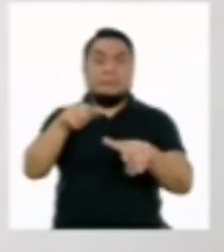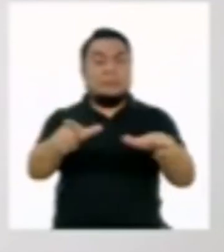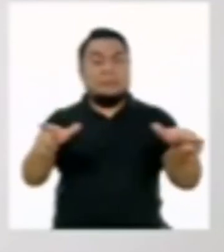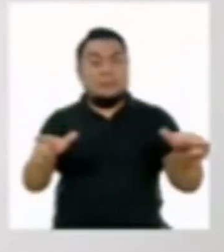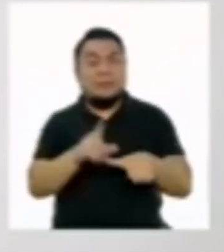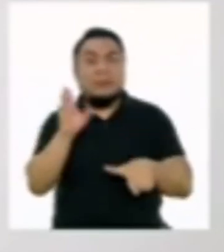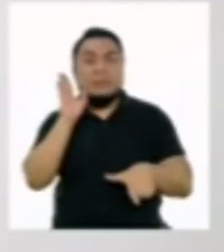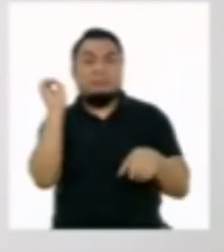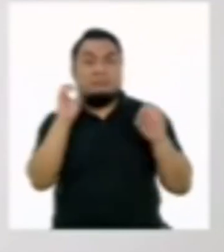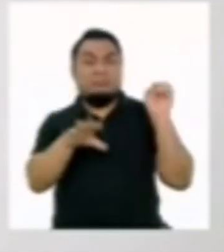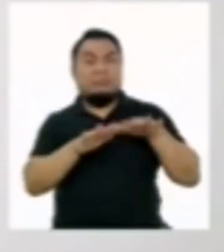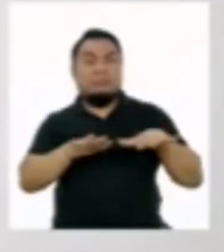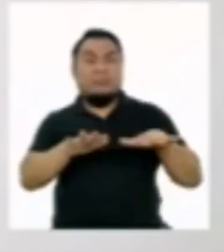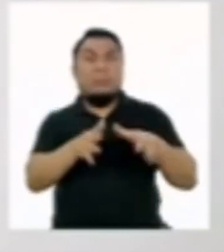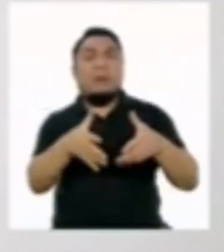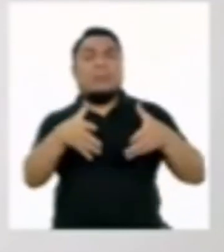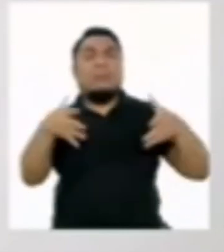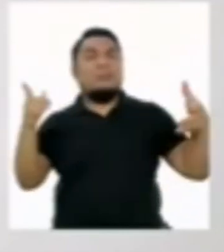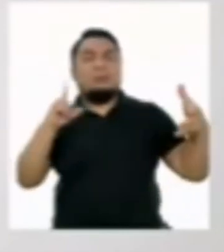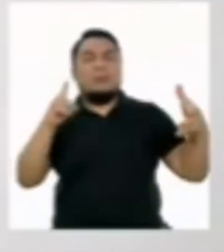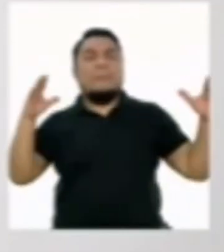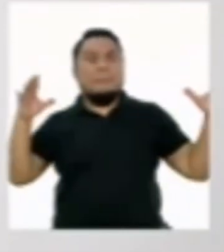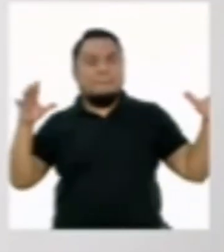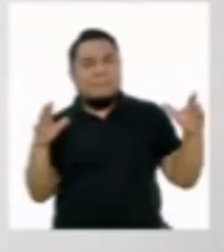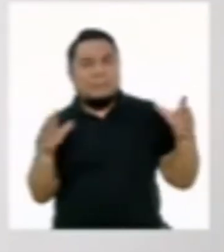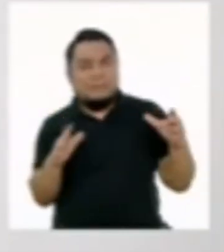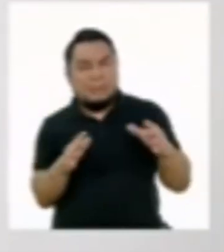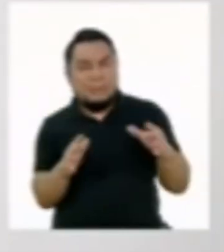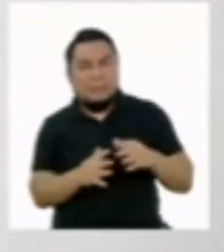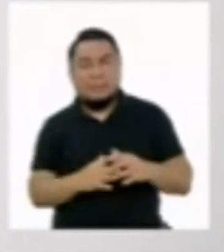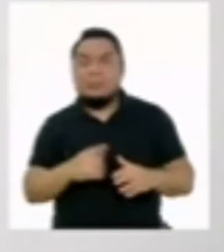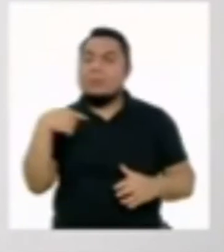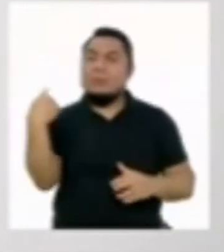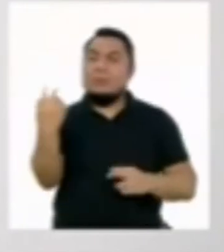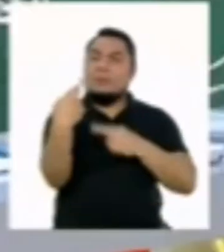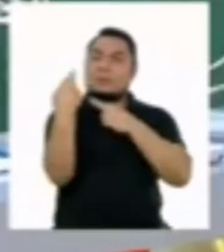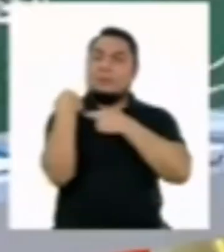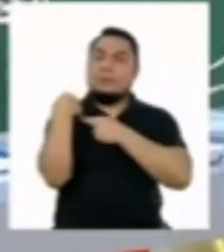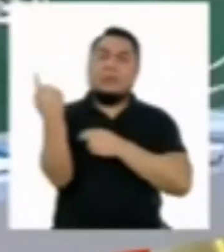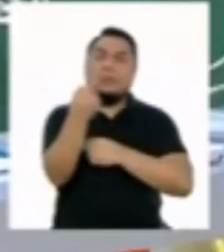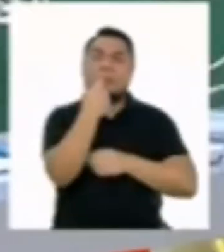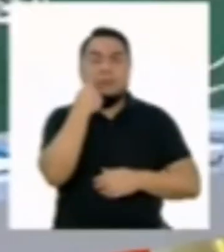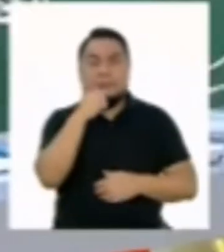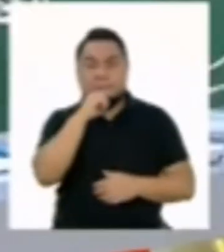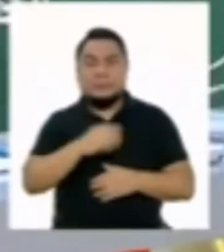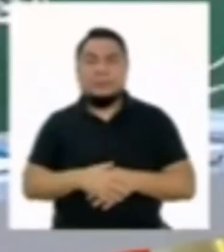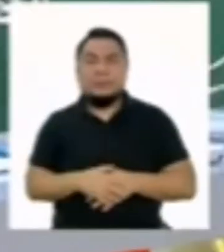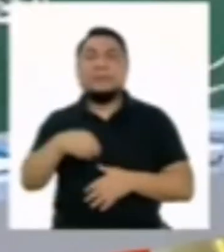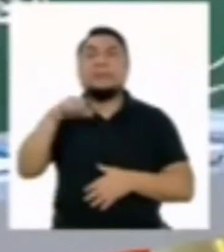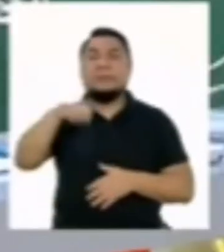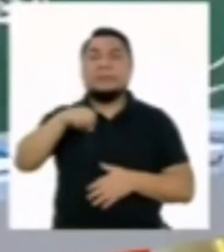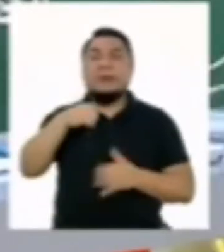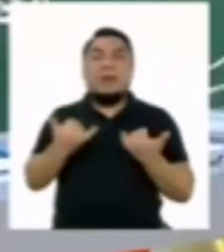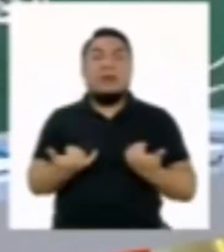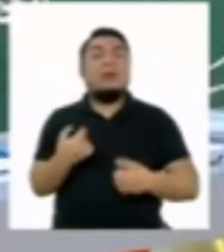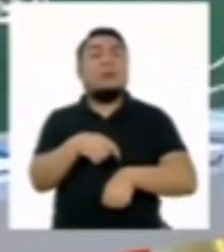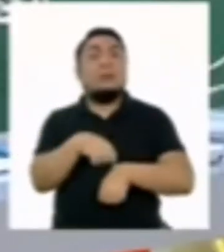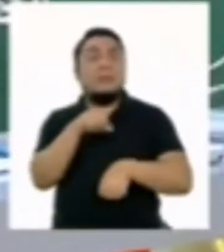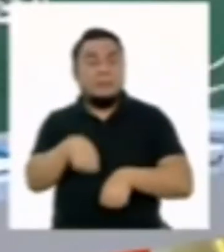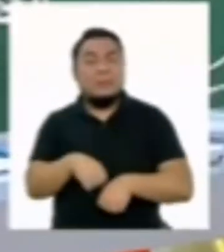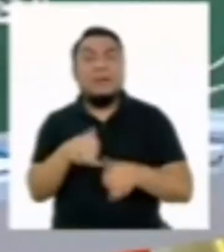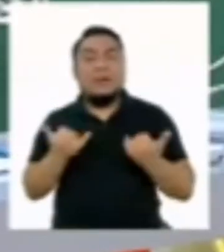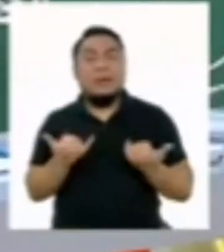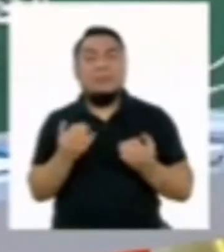sitios contaminados aumenten. Es tarea de todas y todos. Así es, todavía estamos a tiempo.